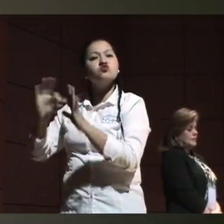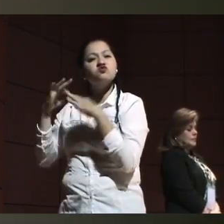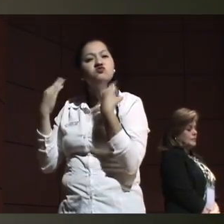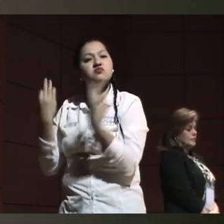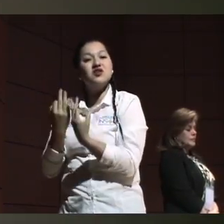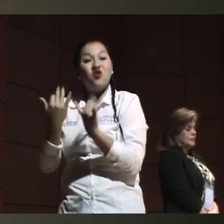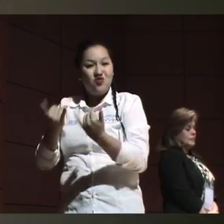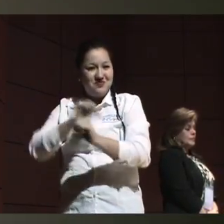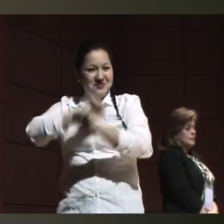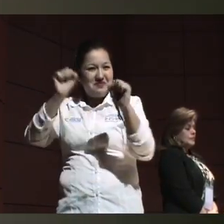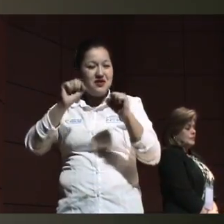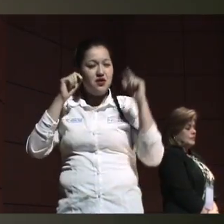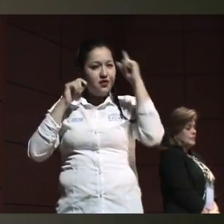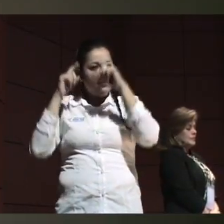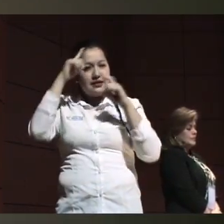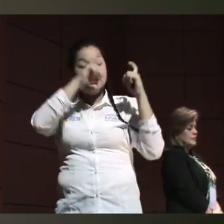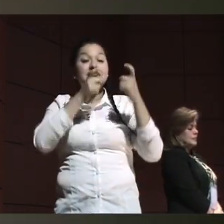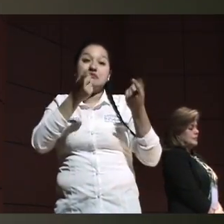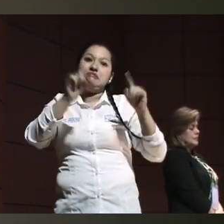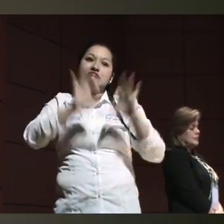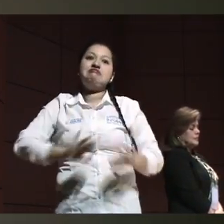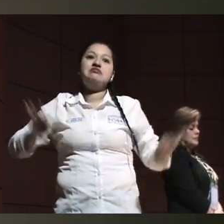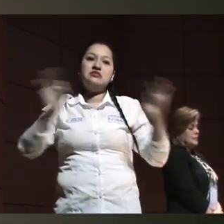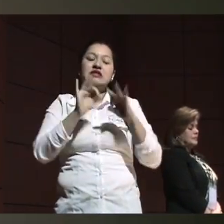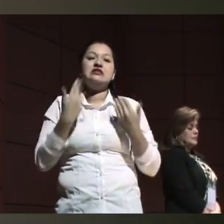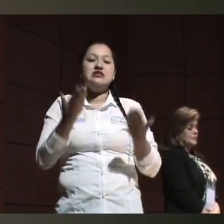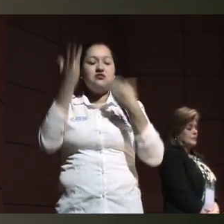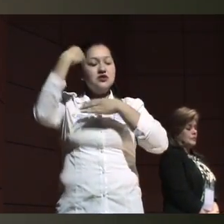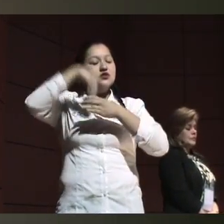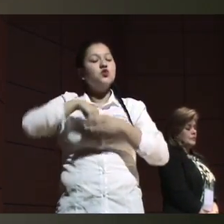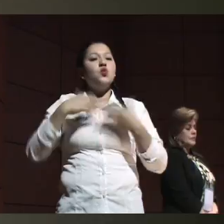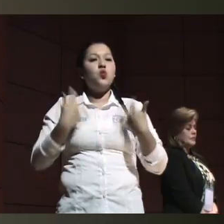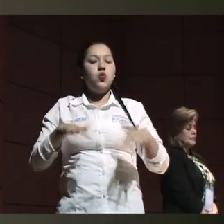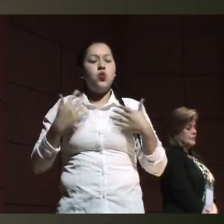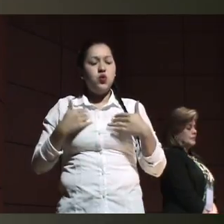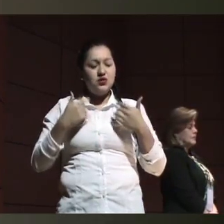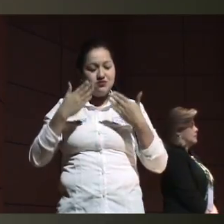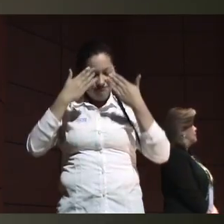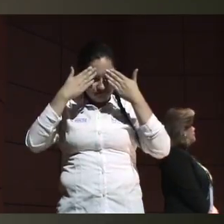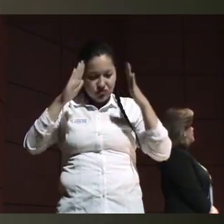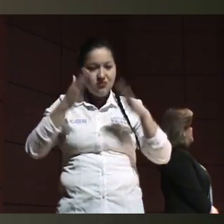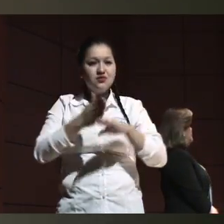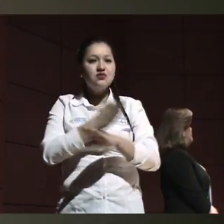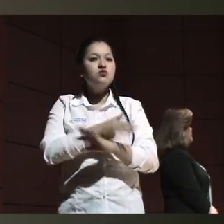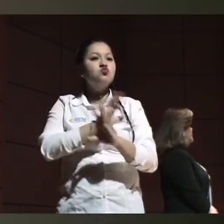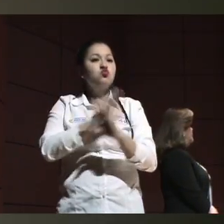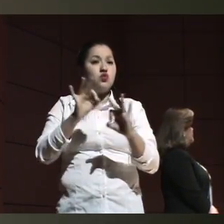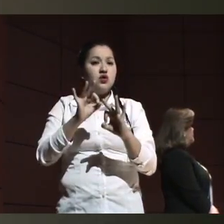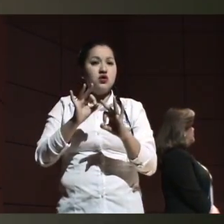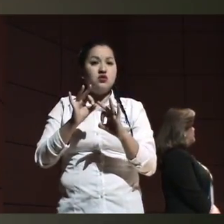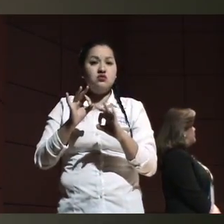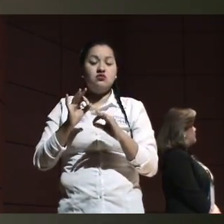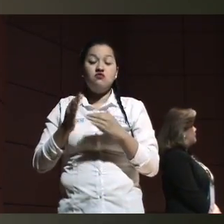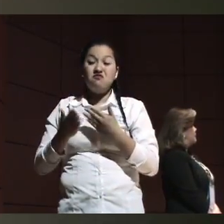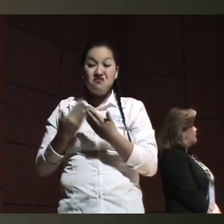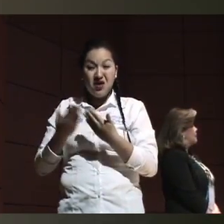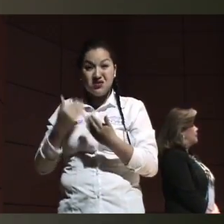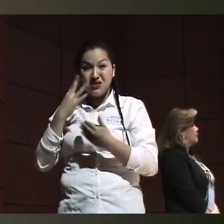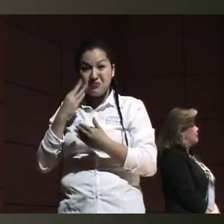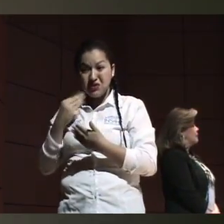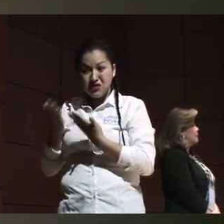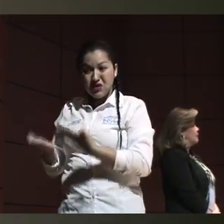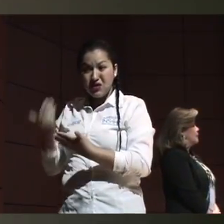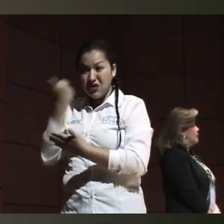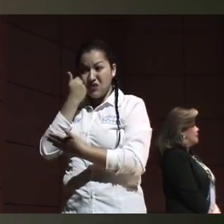esta mañana se hizo unas reflexiones muy valiosas. Entonces, no es fácil realmente vivir esta experiencia, no lo hace más fácil. Hablemos solamente de una